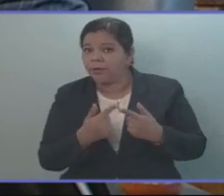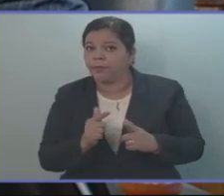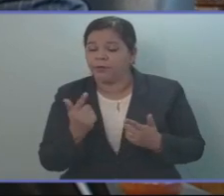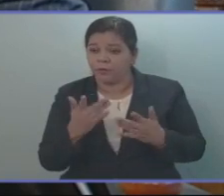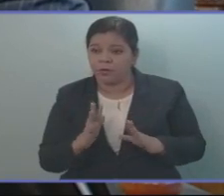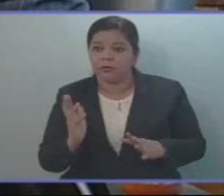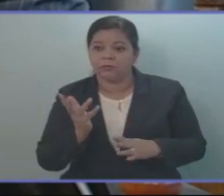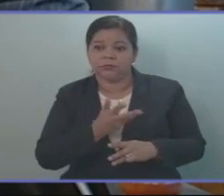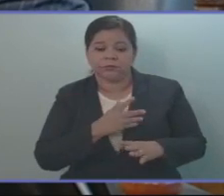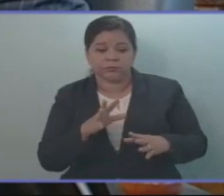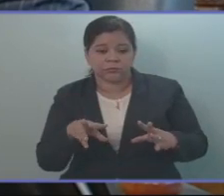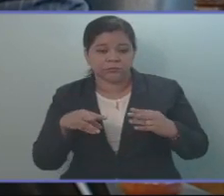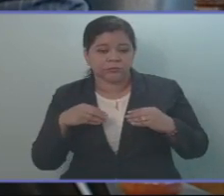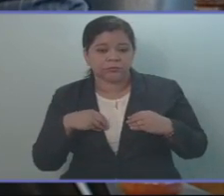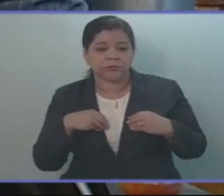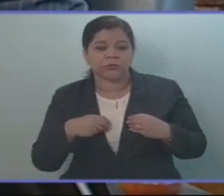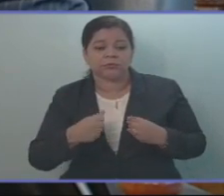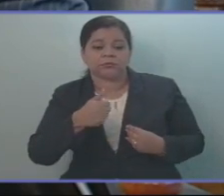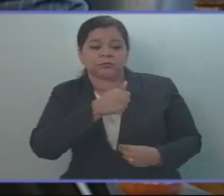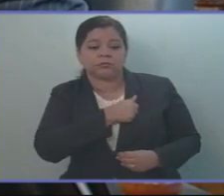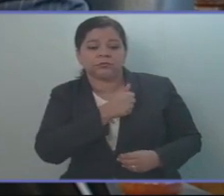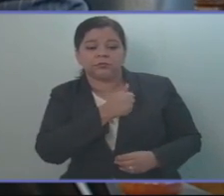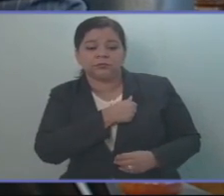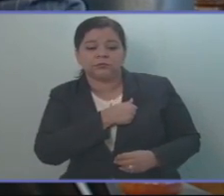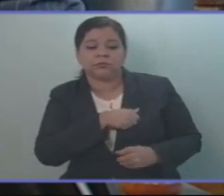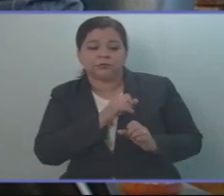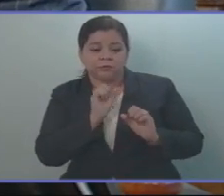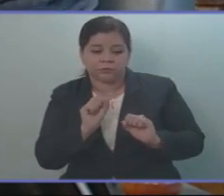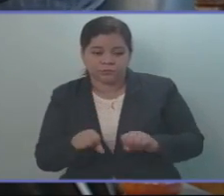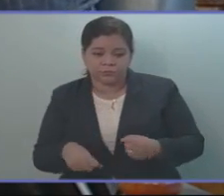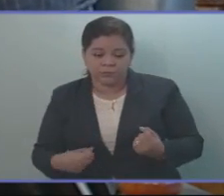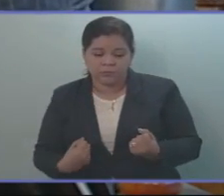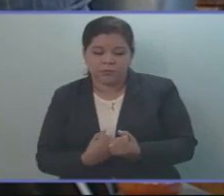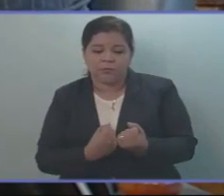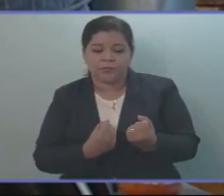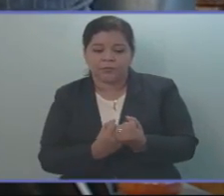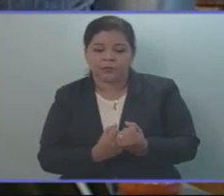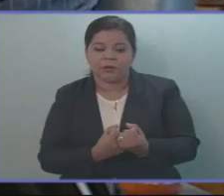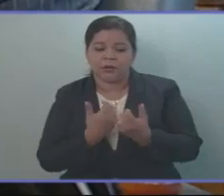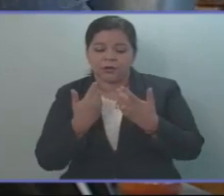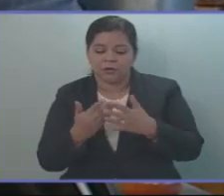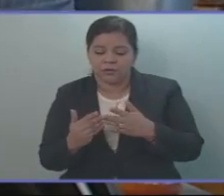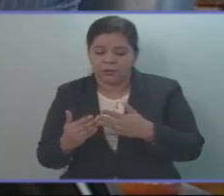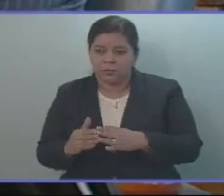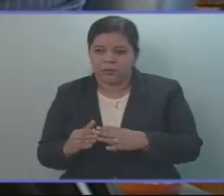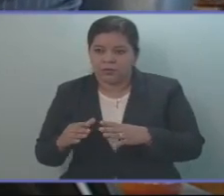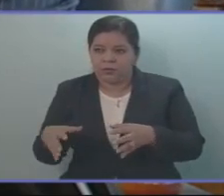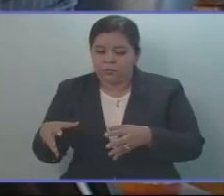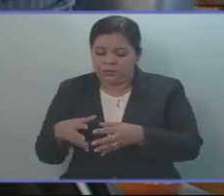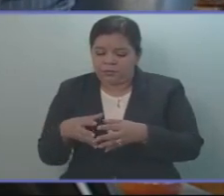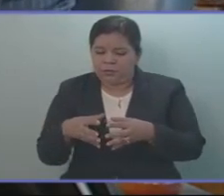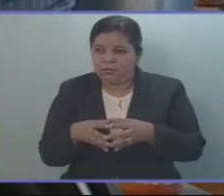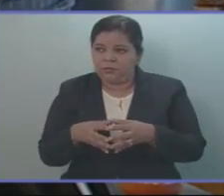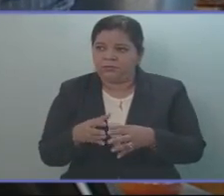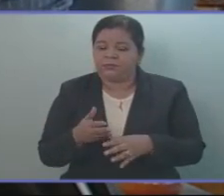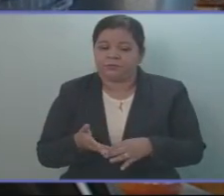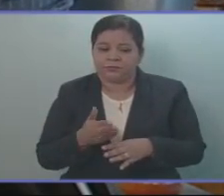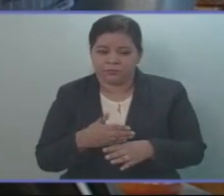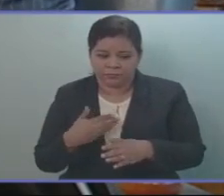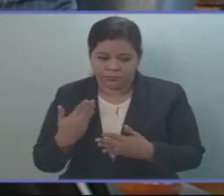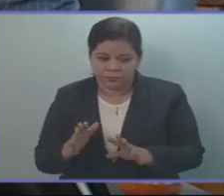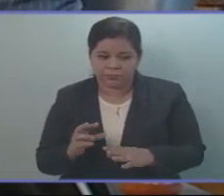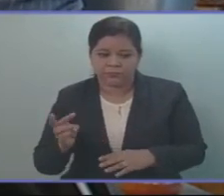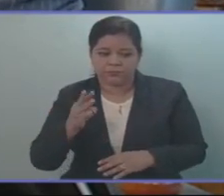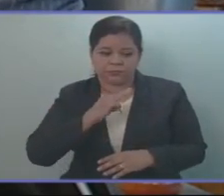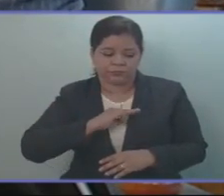asumiendo la responsabilidad de respaldar a las tropas que les fue conferida esta